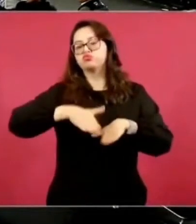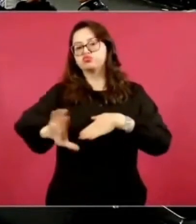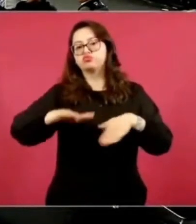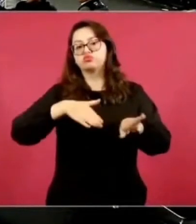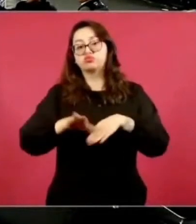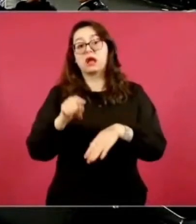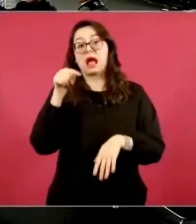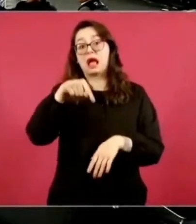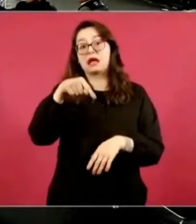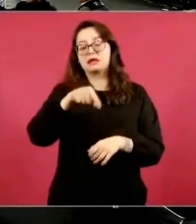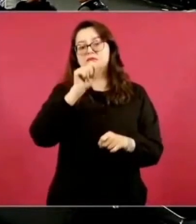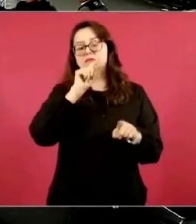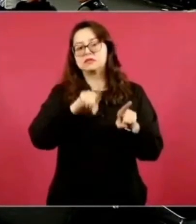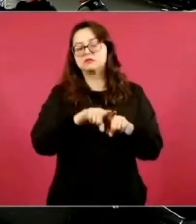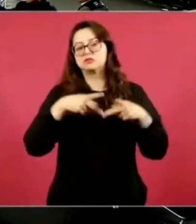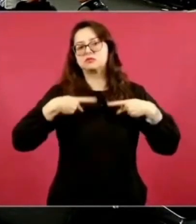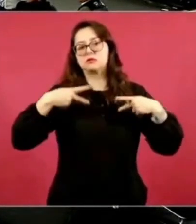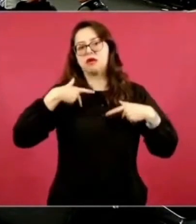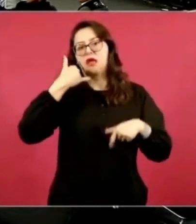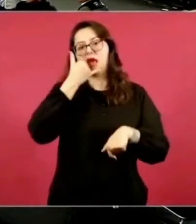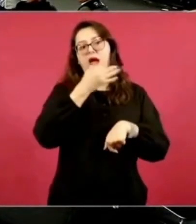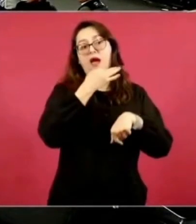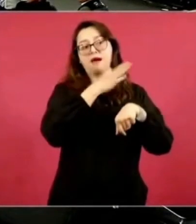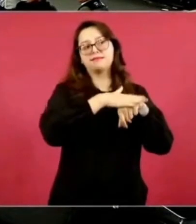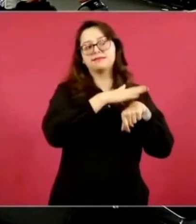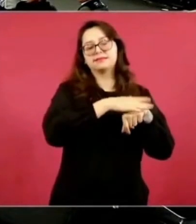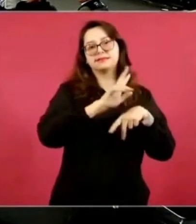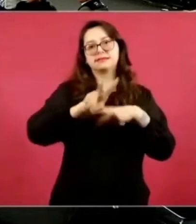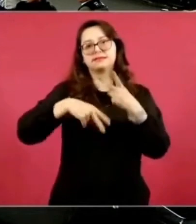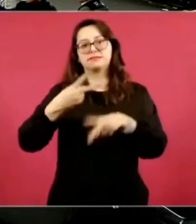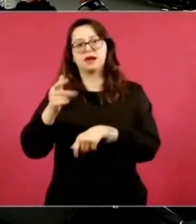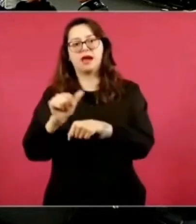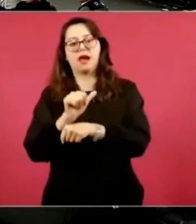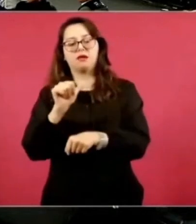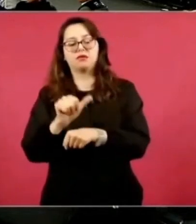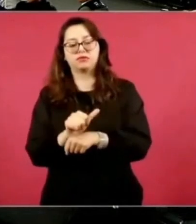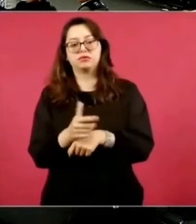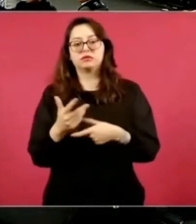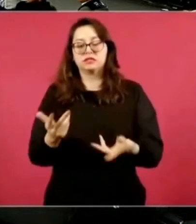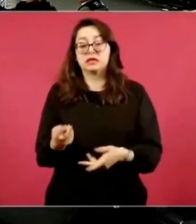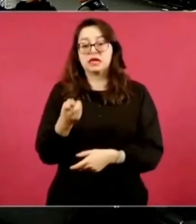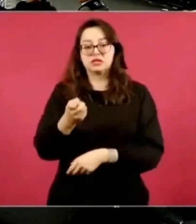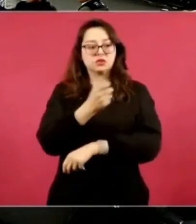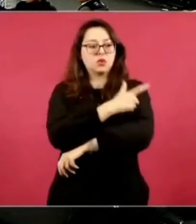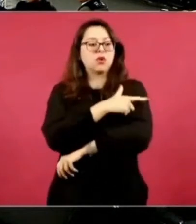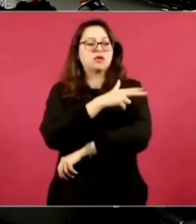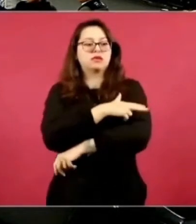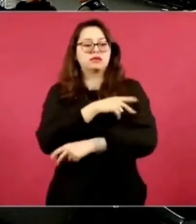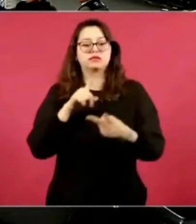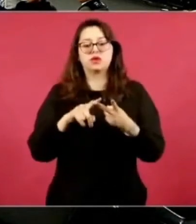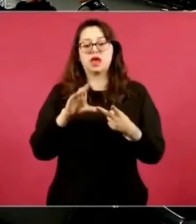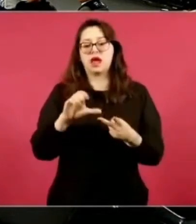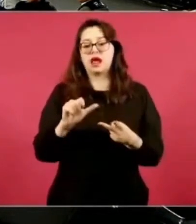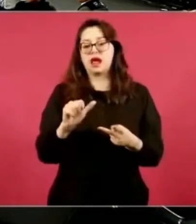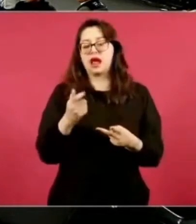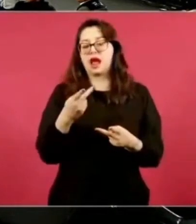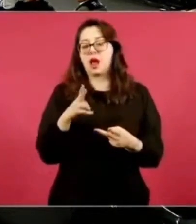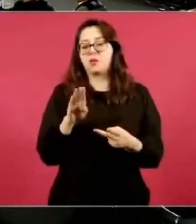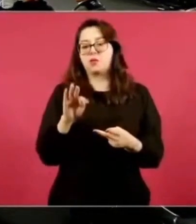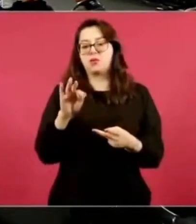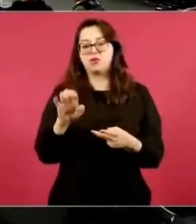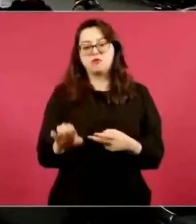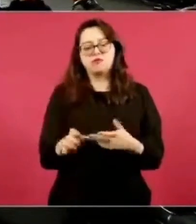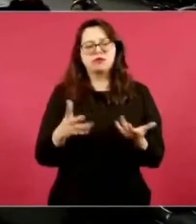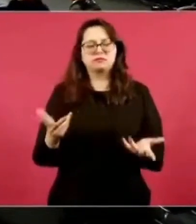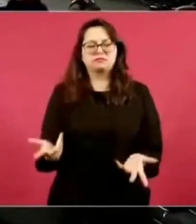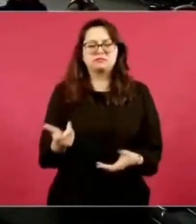elementos de la Guardia Nacional y de Capufe, Caminos y Puentes Federales, lo mencionan como algo